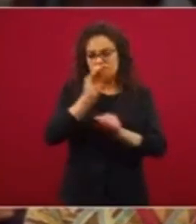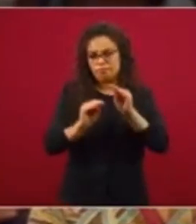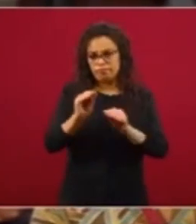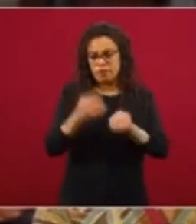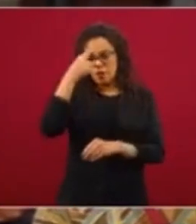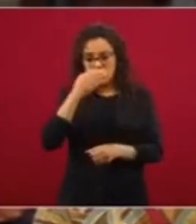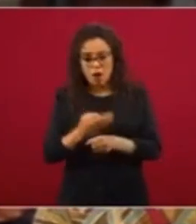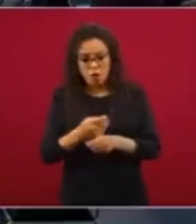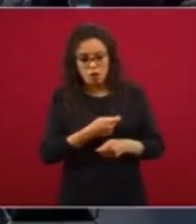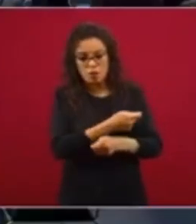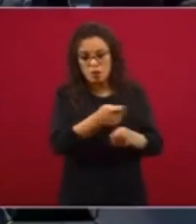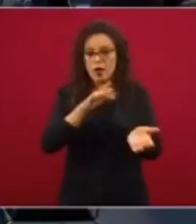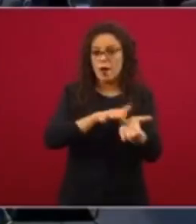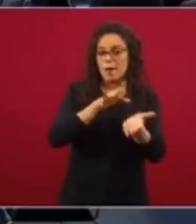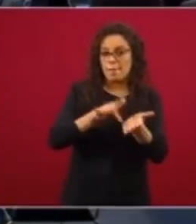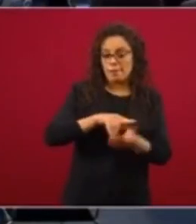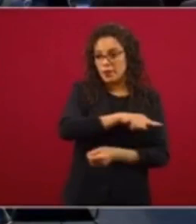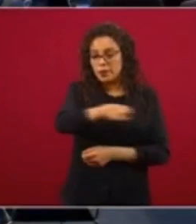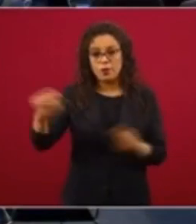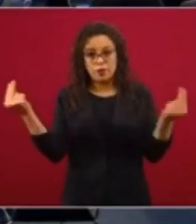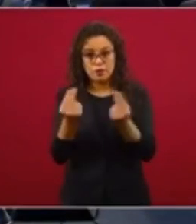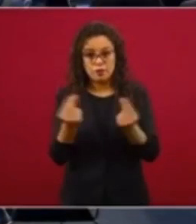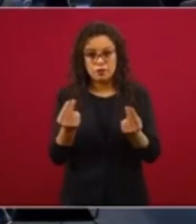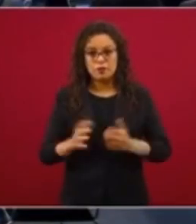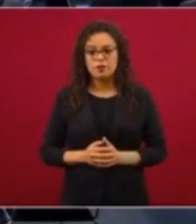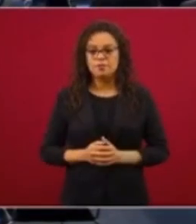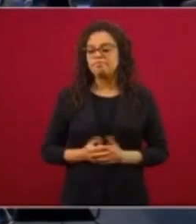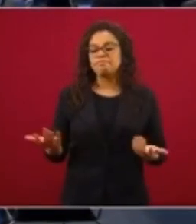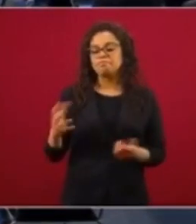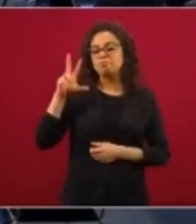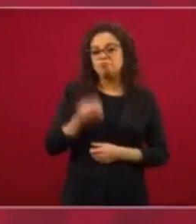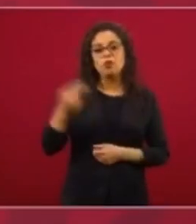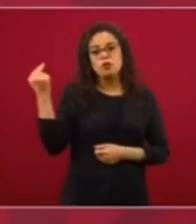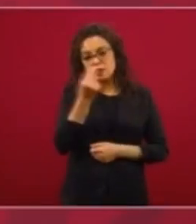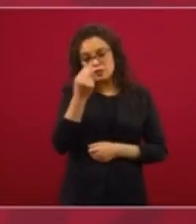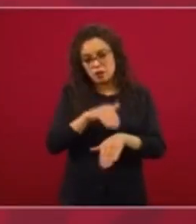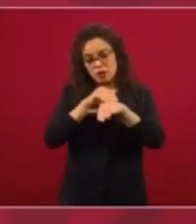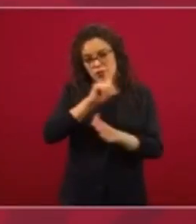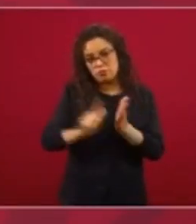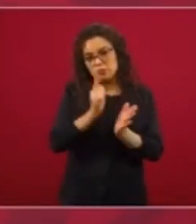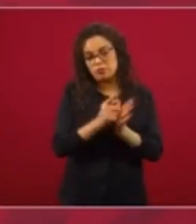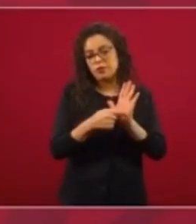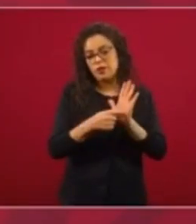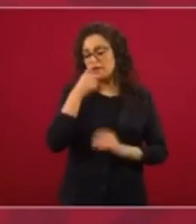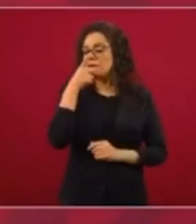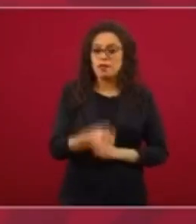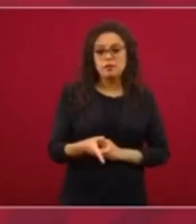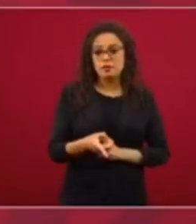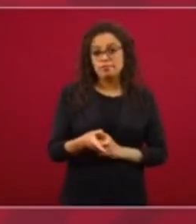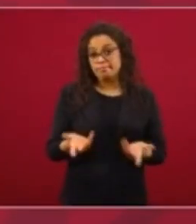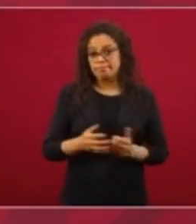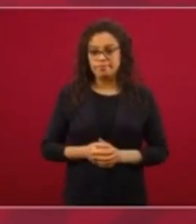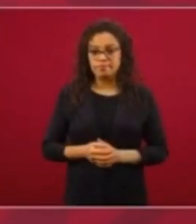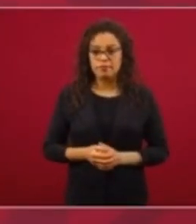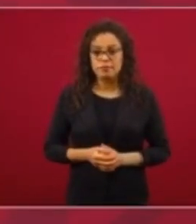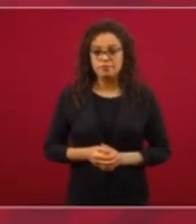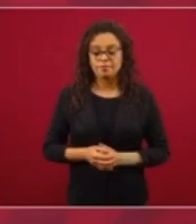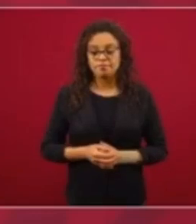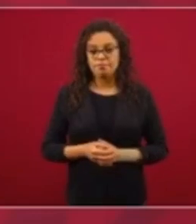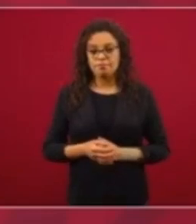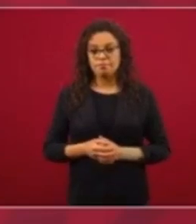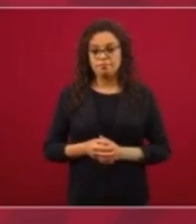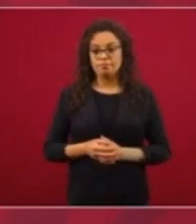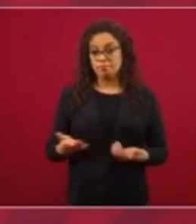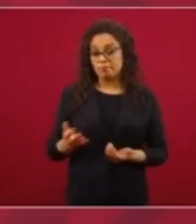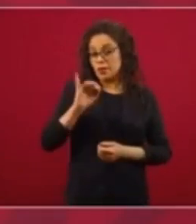momento que estamos viviendo? Muchas gracias. No, hay que apegarnos siempre a la legalidad. Y en este caso, en efecto, el presidente